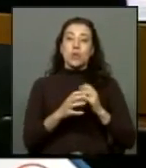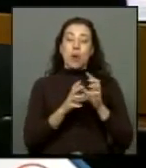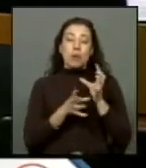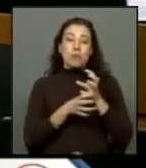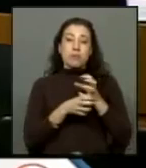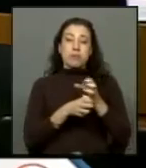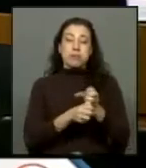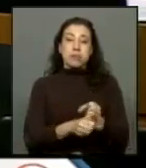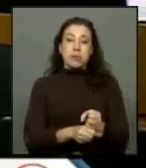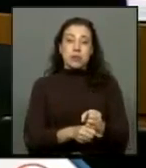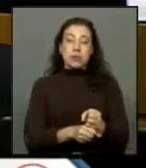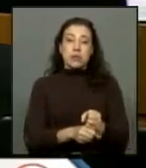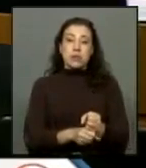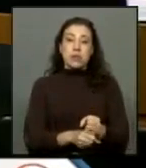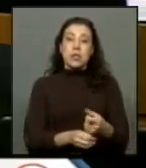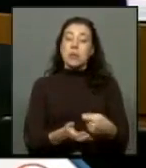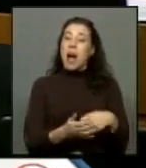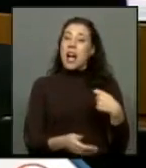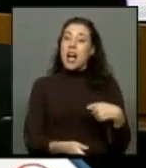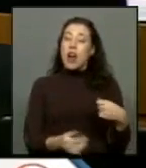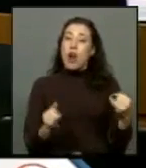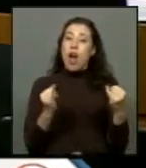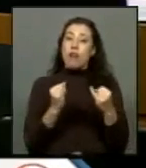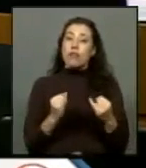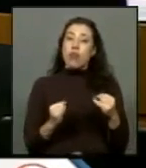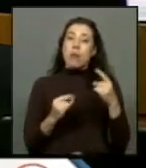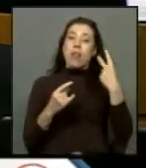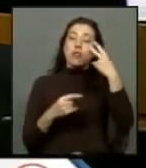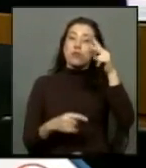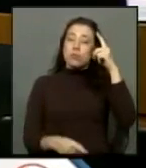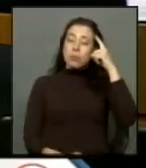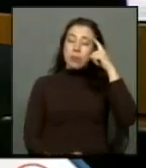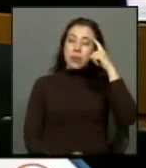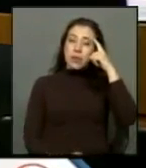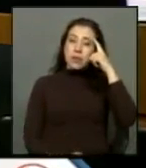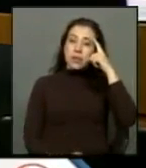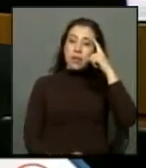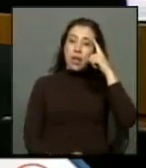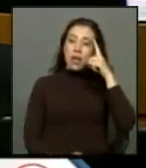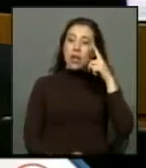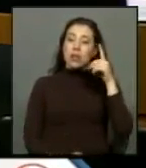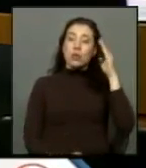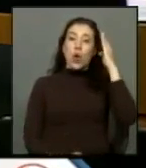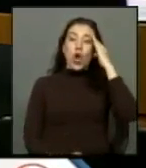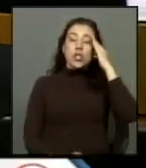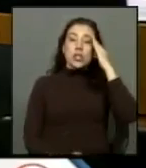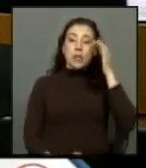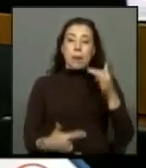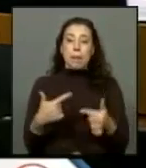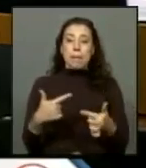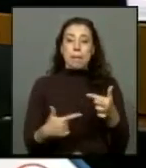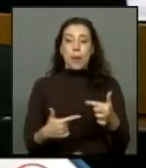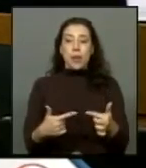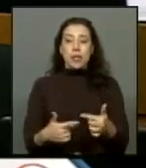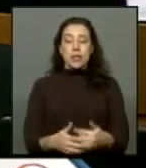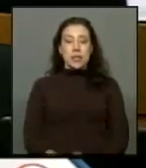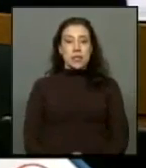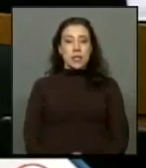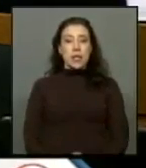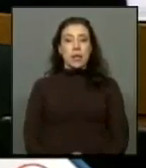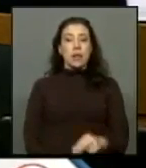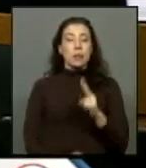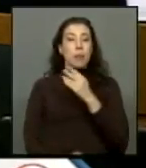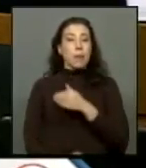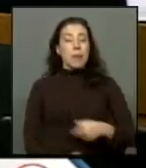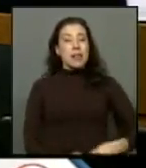y pagar muy caro las consecuencias con sus ideales y con su propia conciencia política empezando por el propio